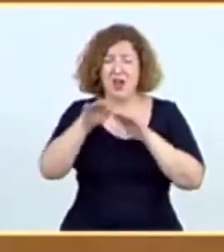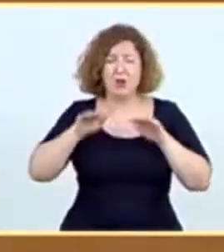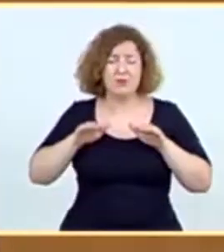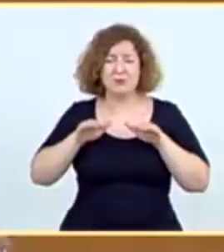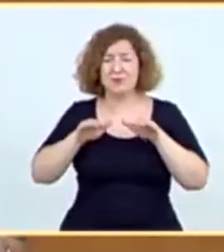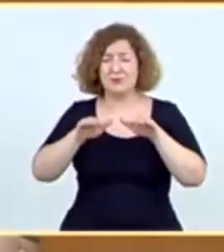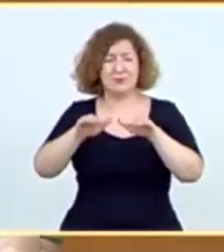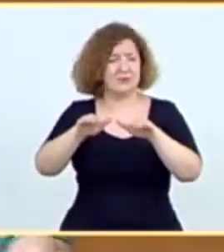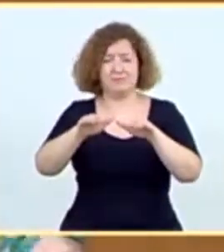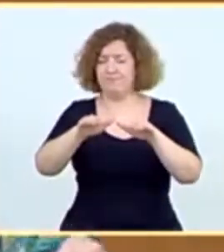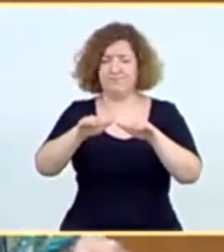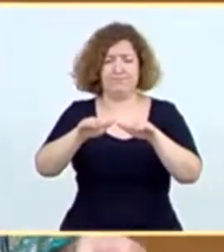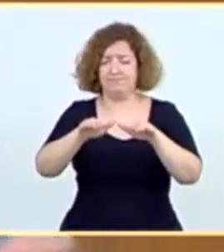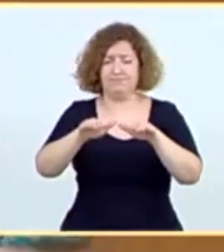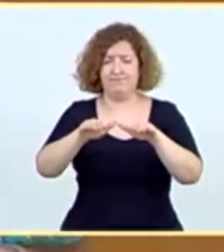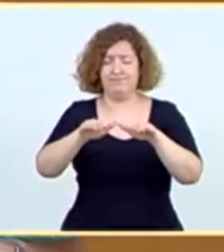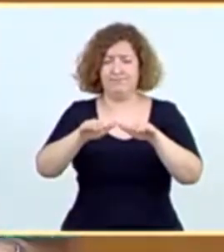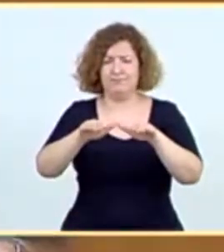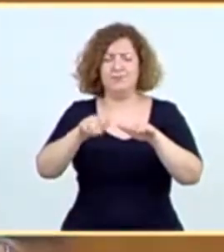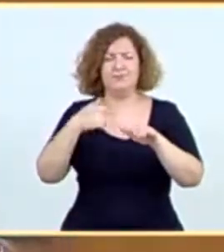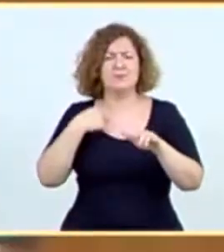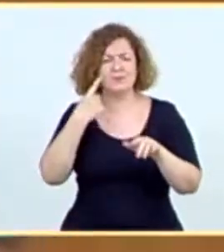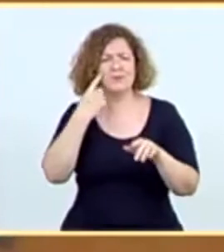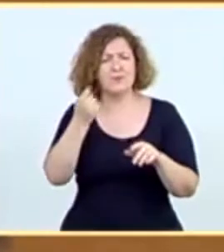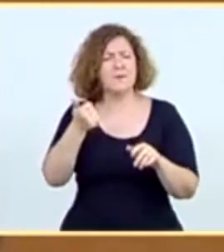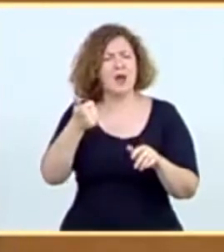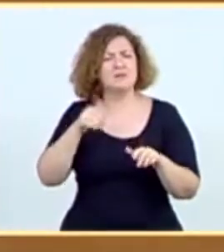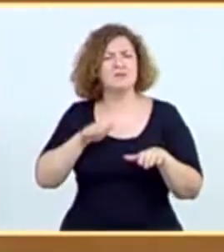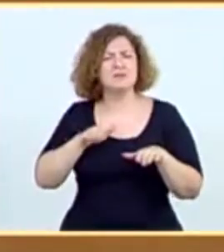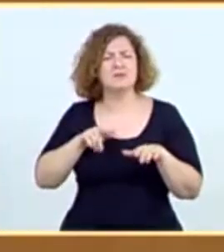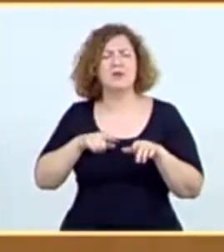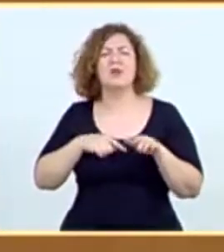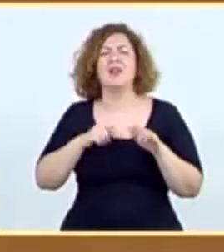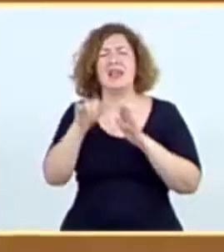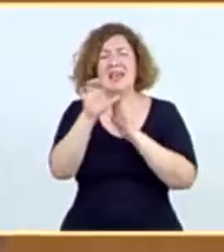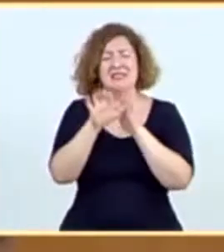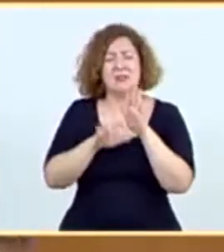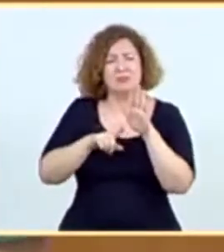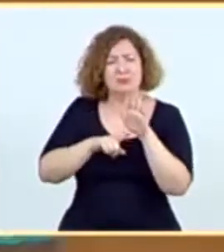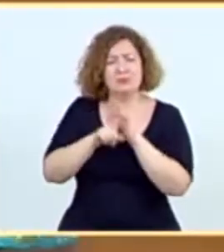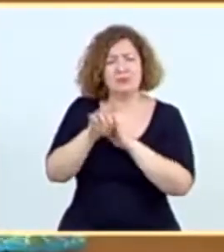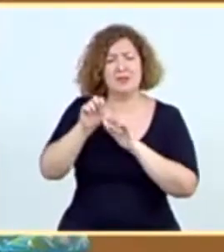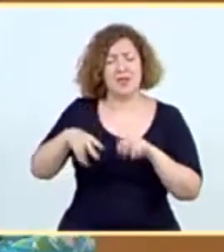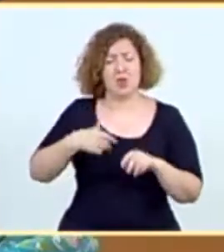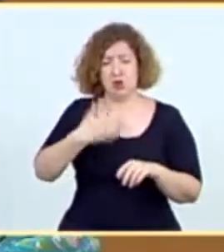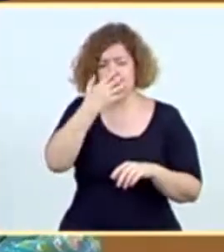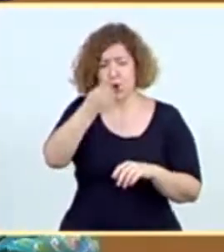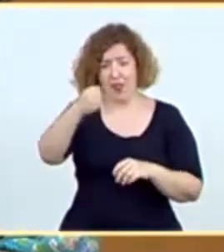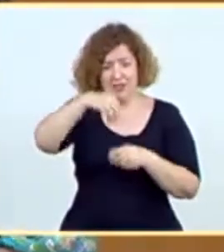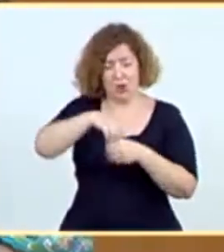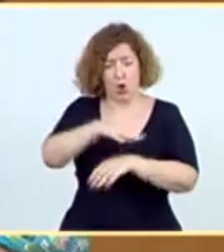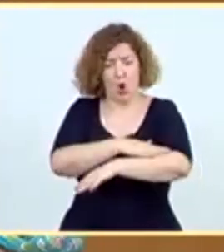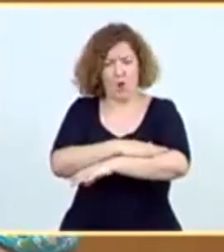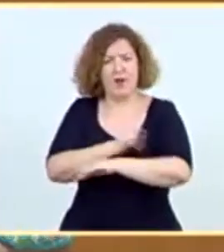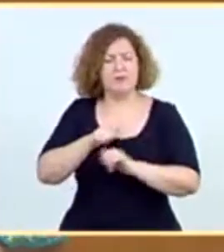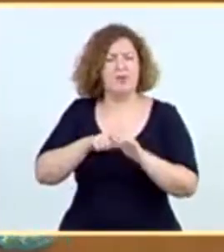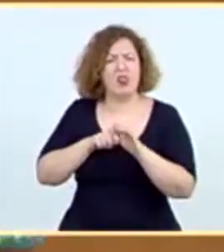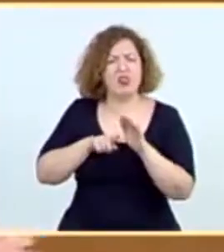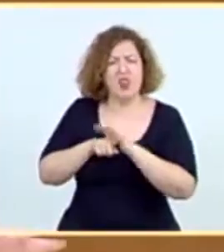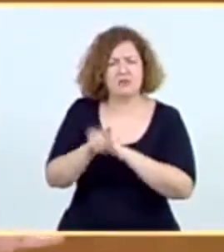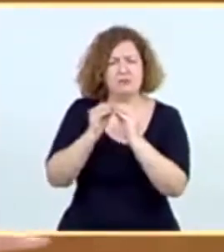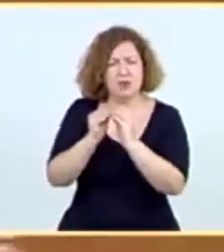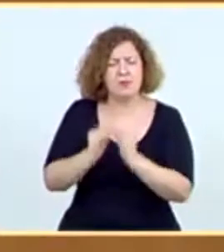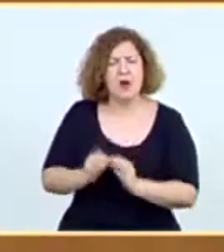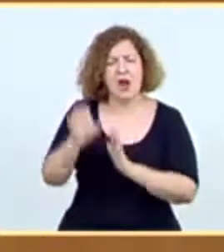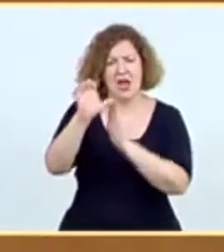tengo que manifestar en esta Cámara que ha sido especialmente intenso desarrollo estatutario cuando hemos gobernado a los socialistas en este país. Por